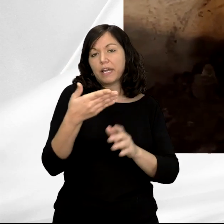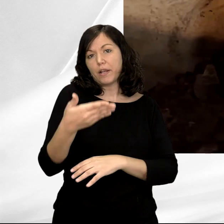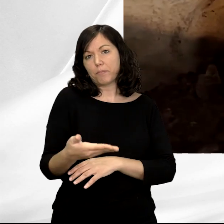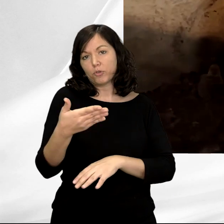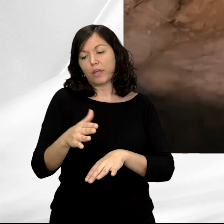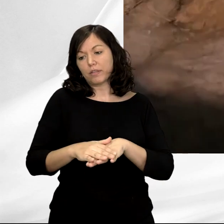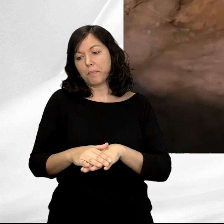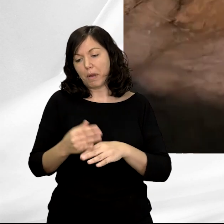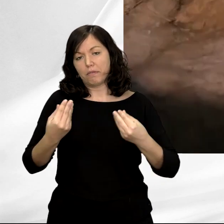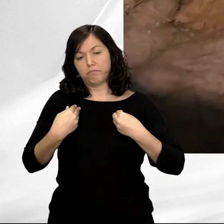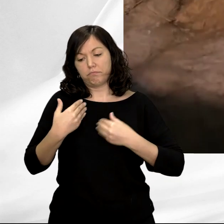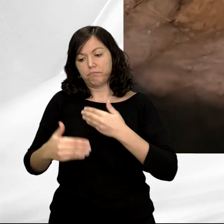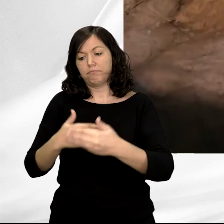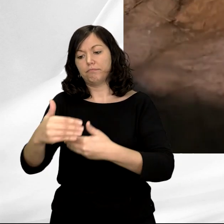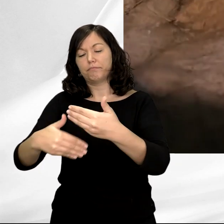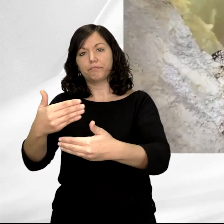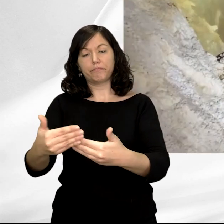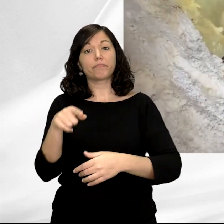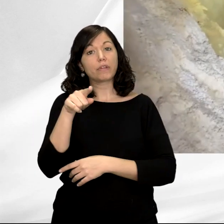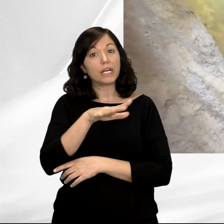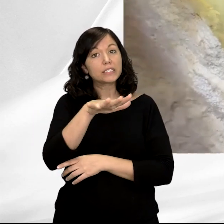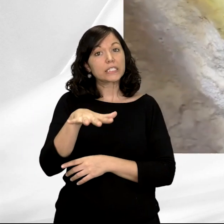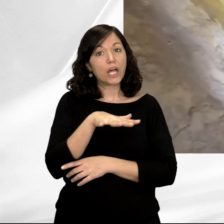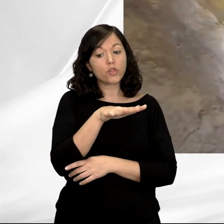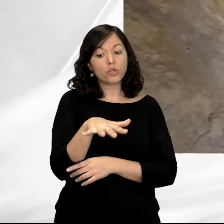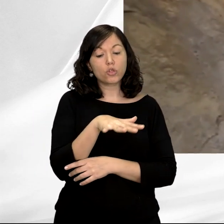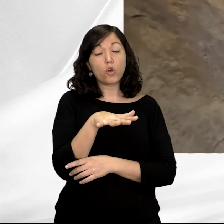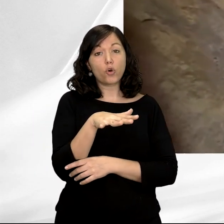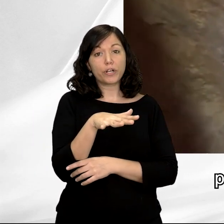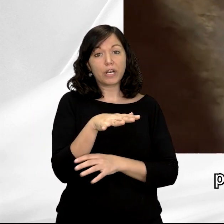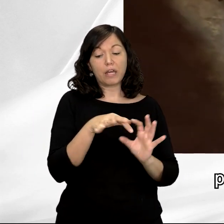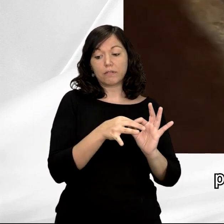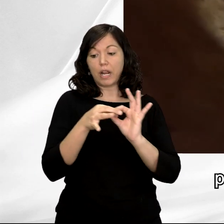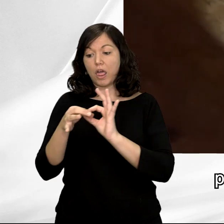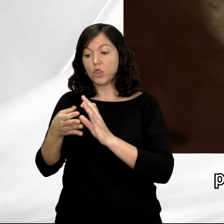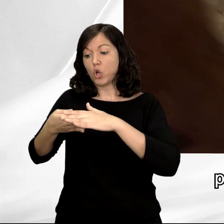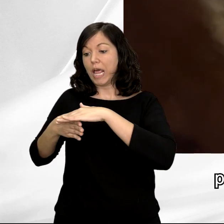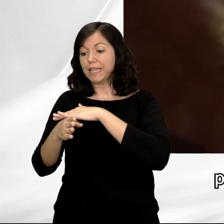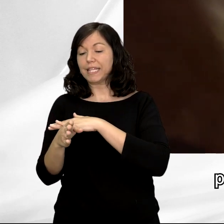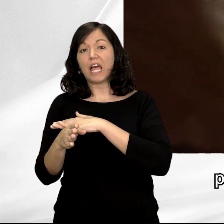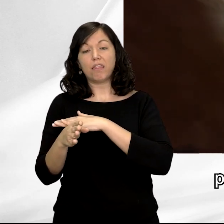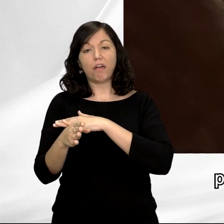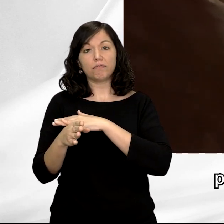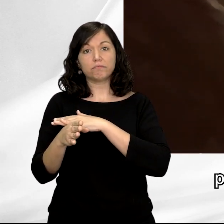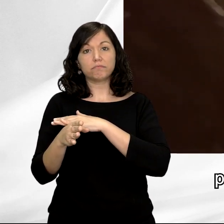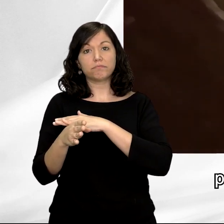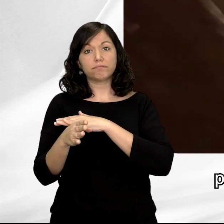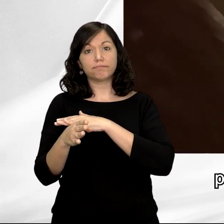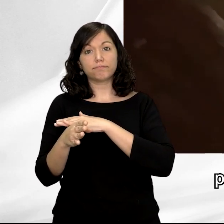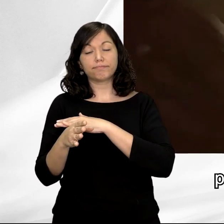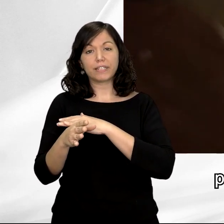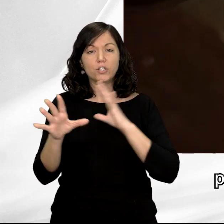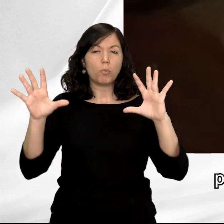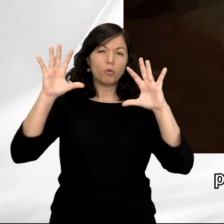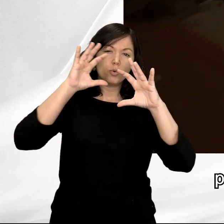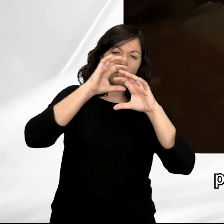subsistencia. Esta zona, en contexto en relación con la entrada, parece ser una zona de límite de